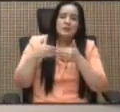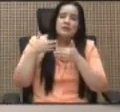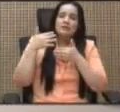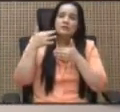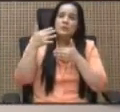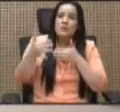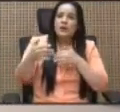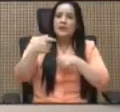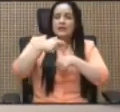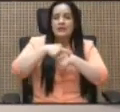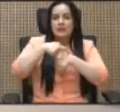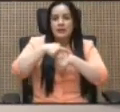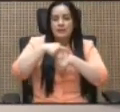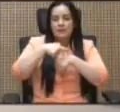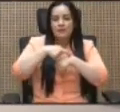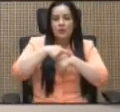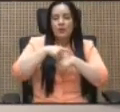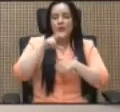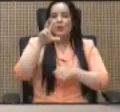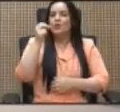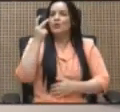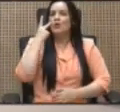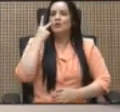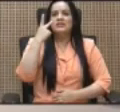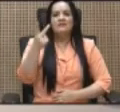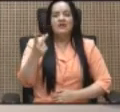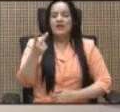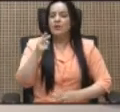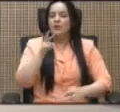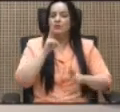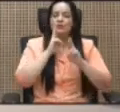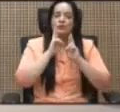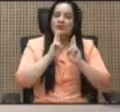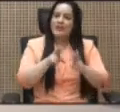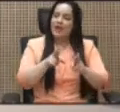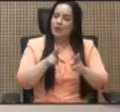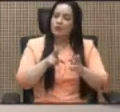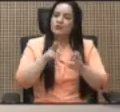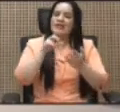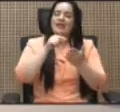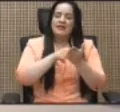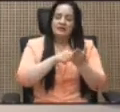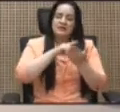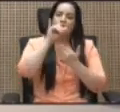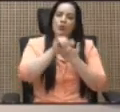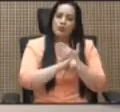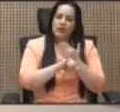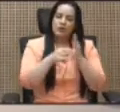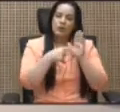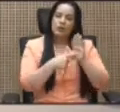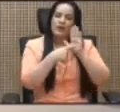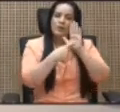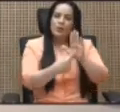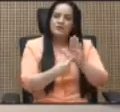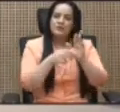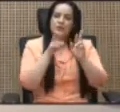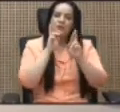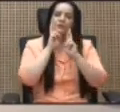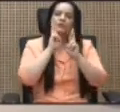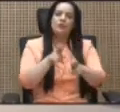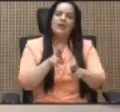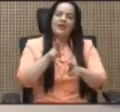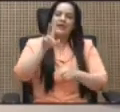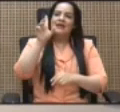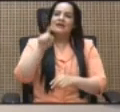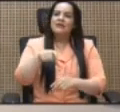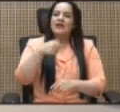y pasado el tiempo, no se ven los resultados. Bueno, este proyecto es una muestra del resultado que tiene